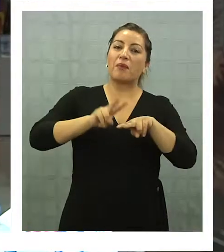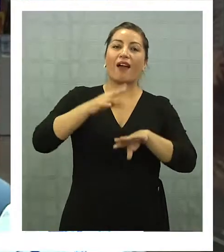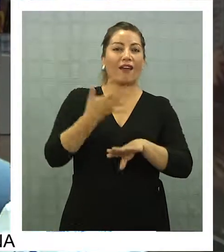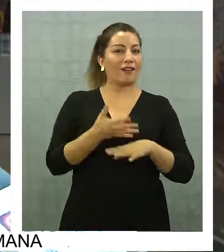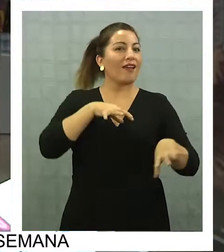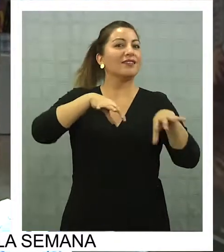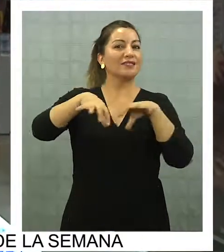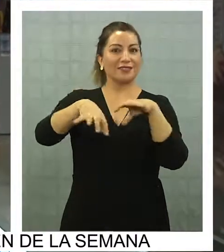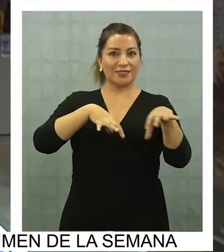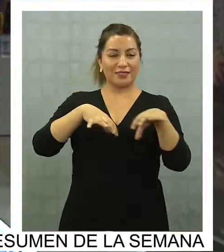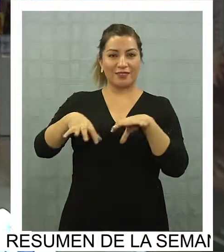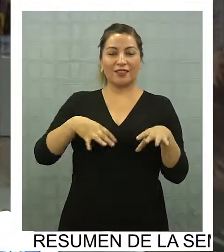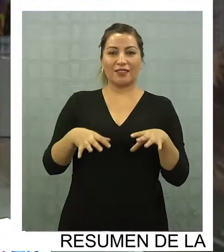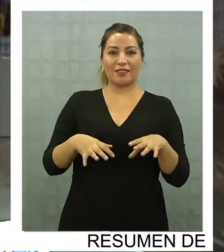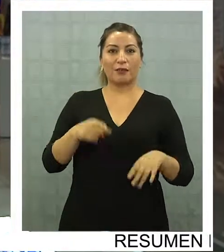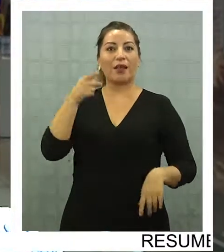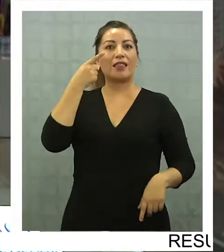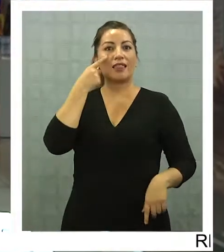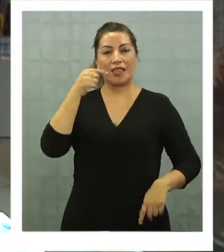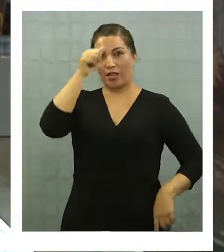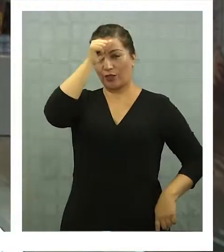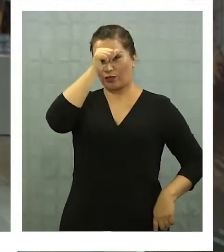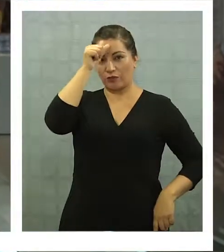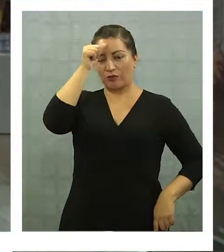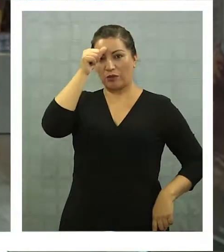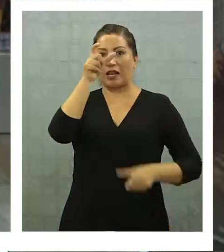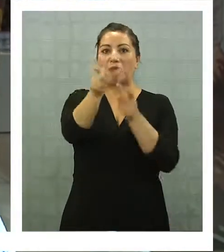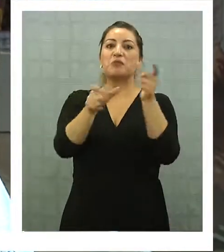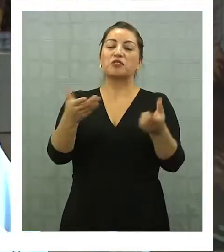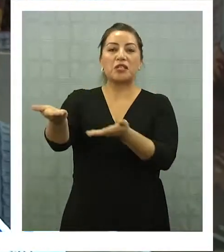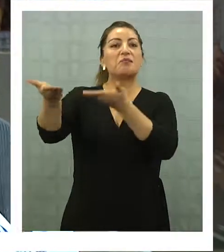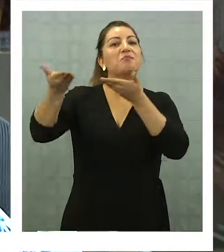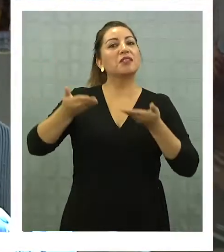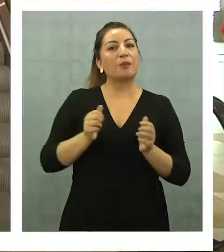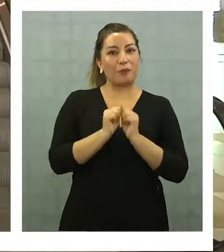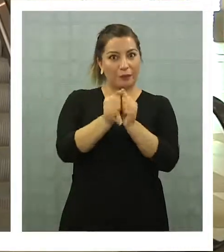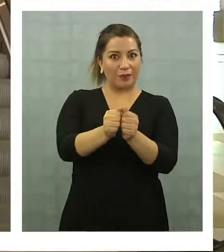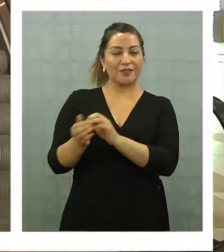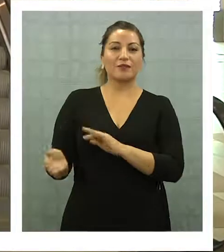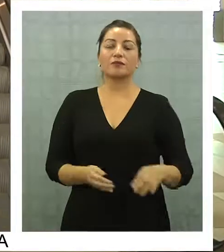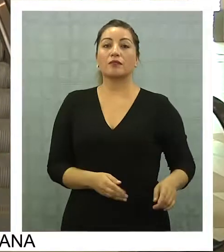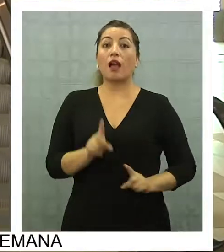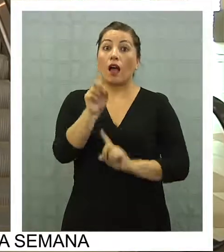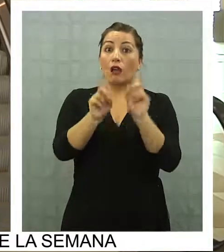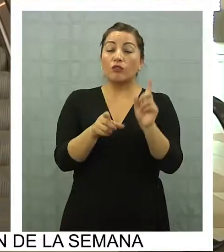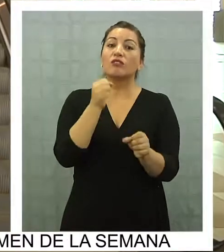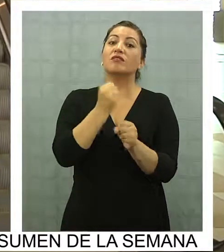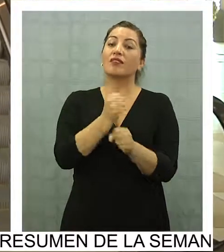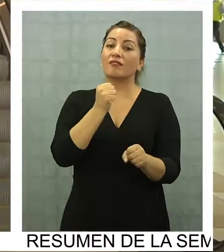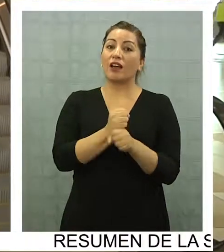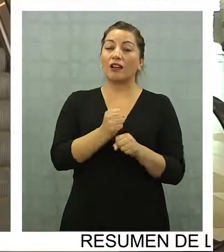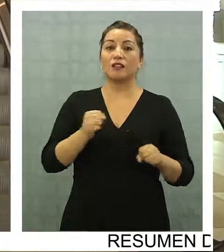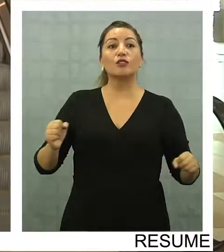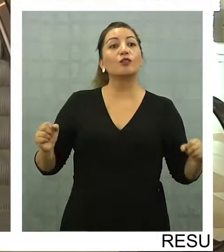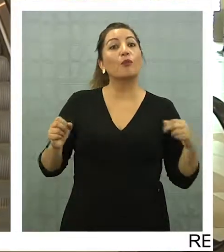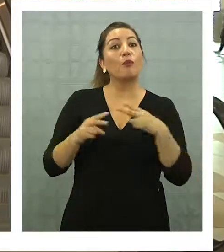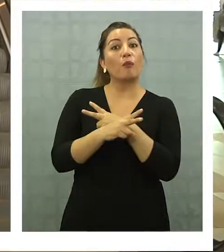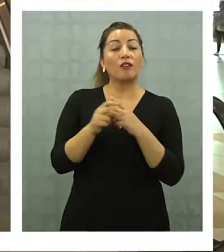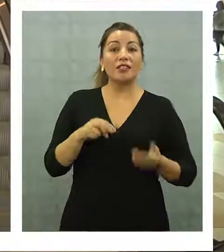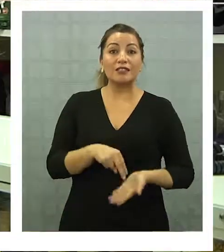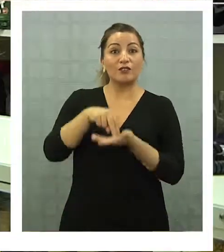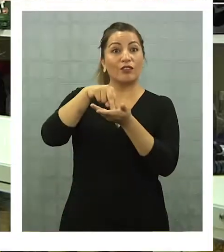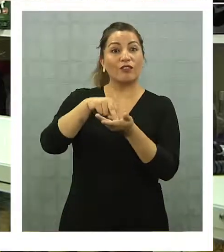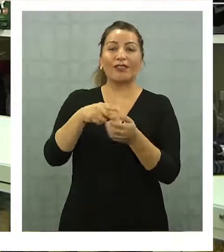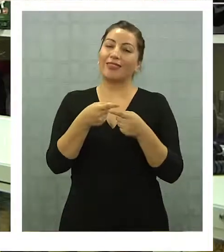actividades definidas para este domingo, así que invitamos a la comunidad para que nos acompañen. Para quienes trabajan en el mall, las condiciones